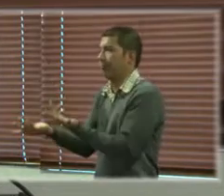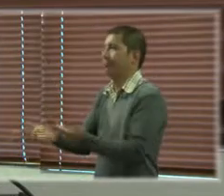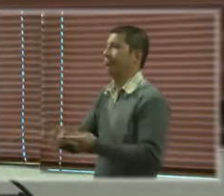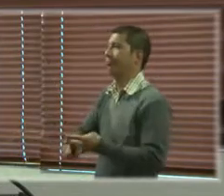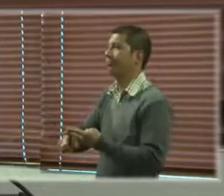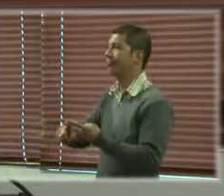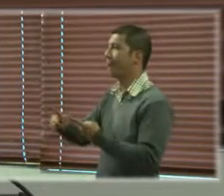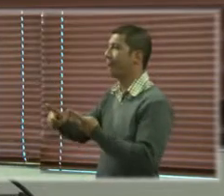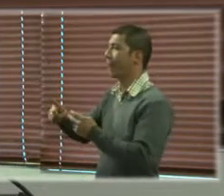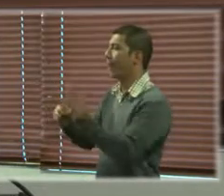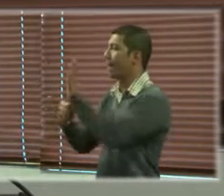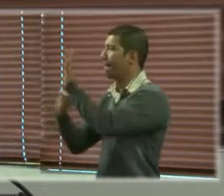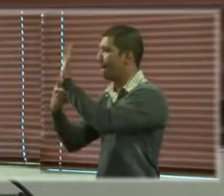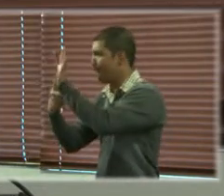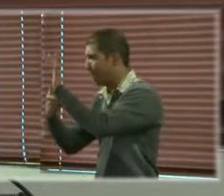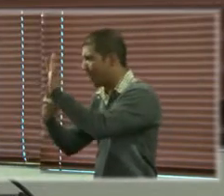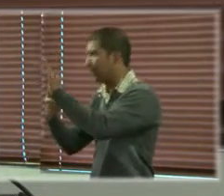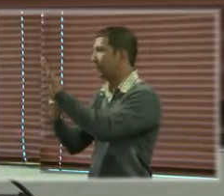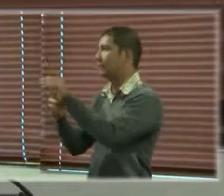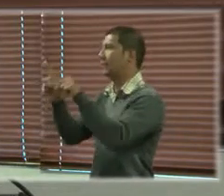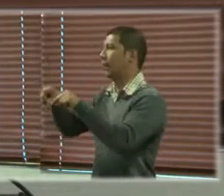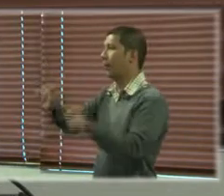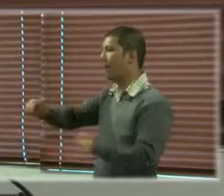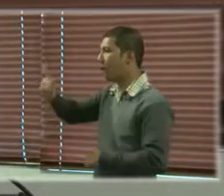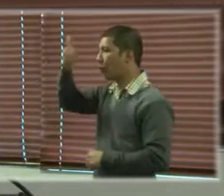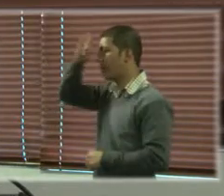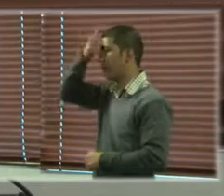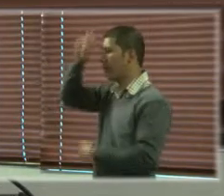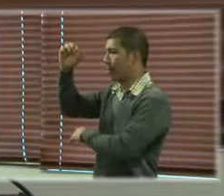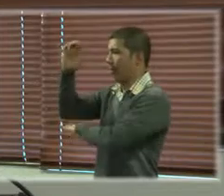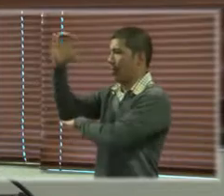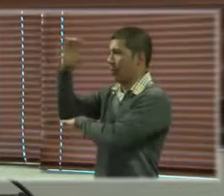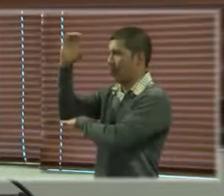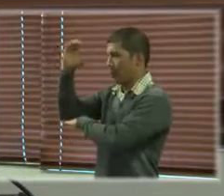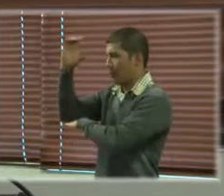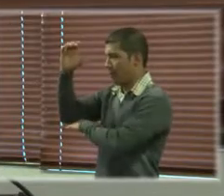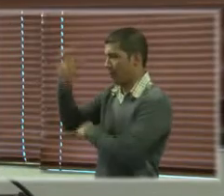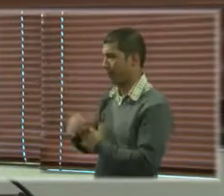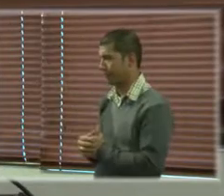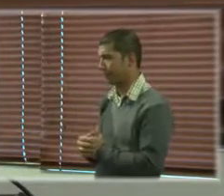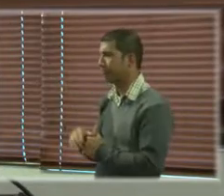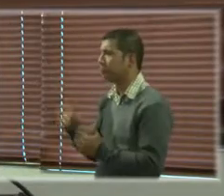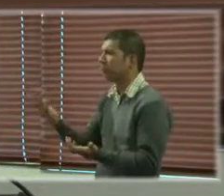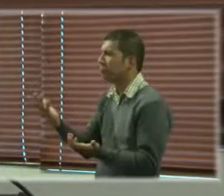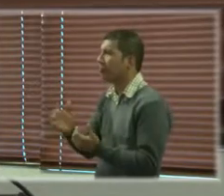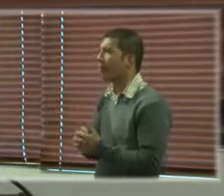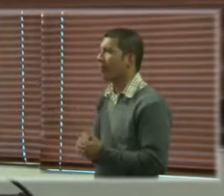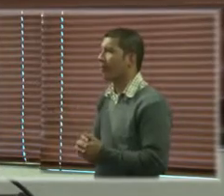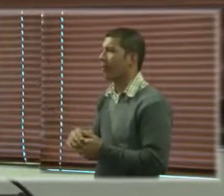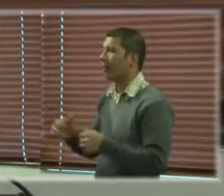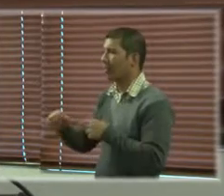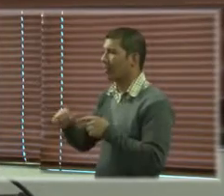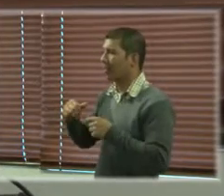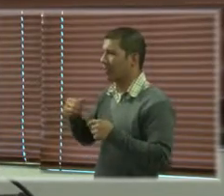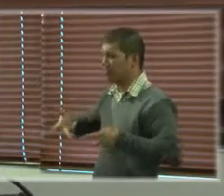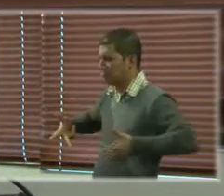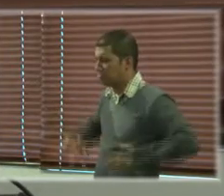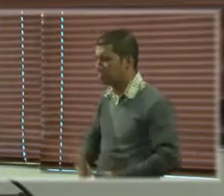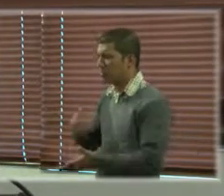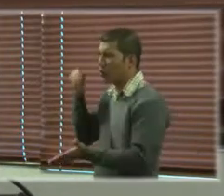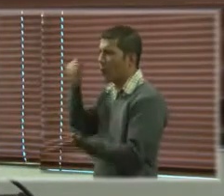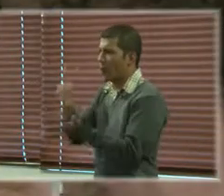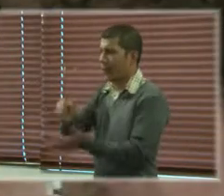Sassdown Colombia y Fundamental Colombia y que se refiere pues a la práctica de la esterilización forzada en personas con